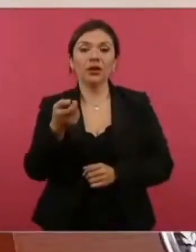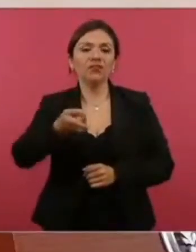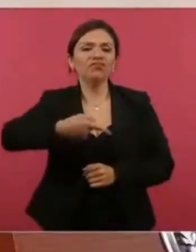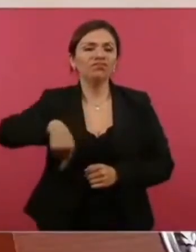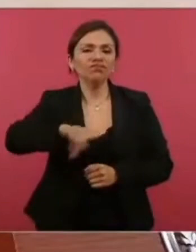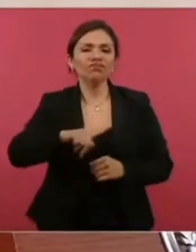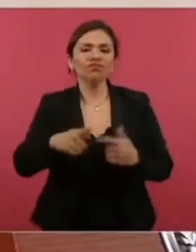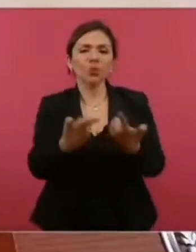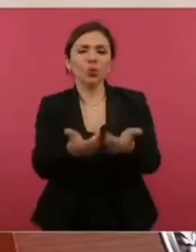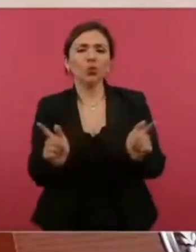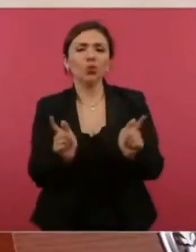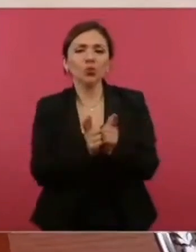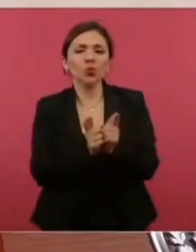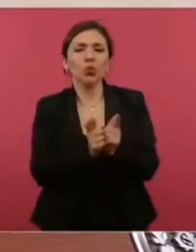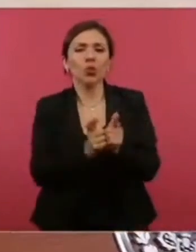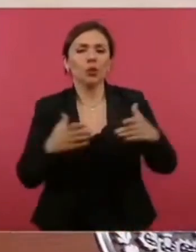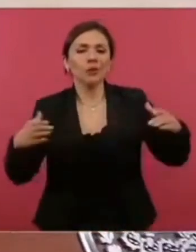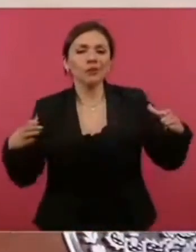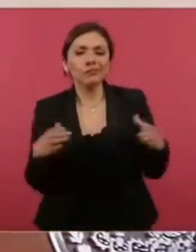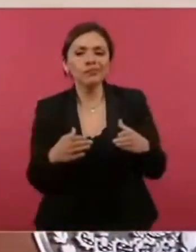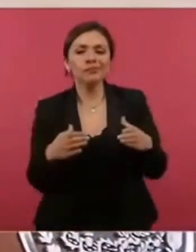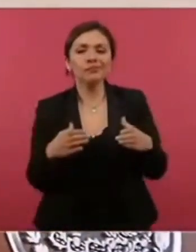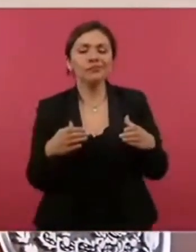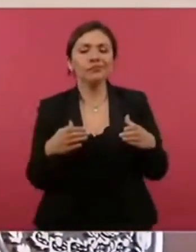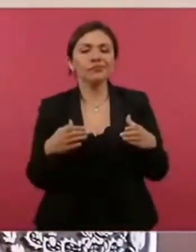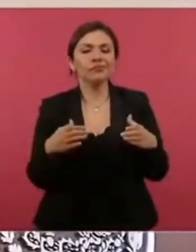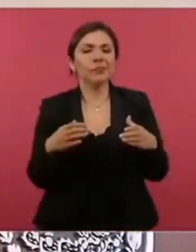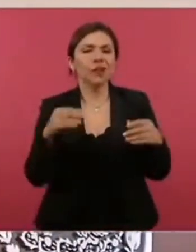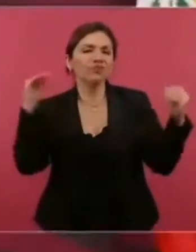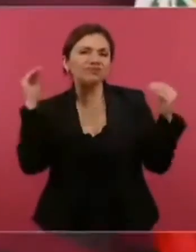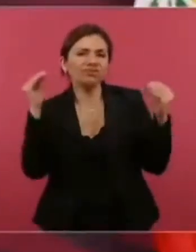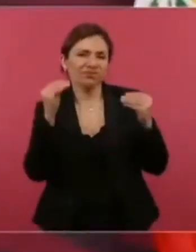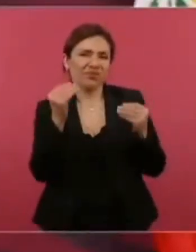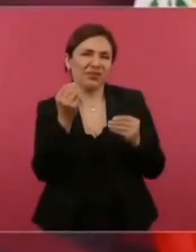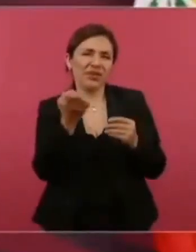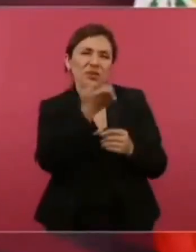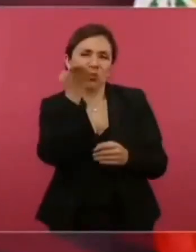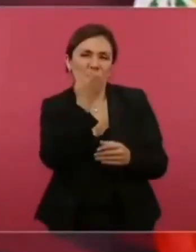en la clase,